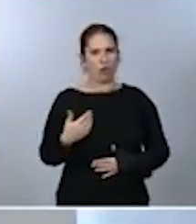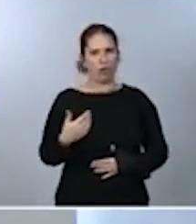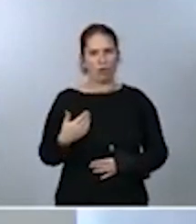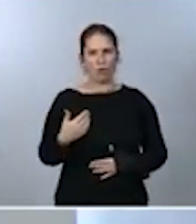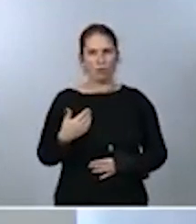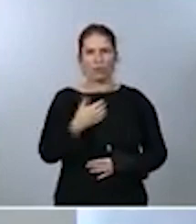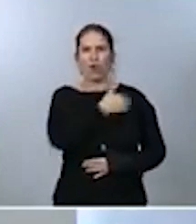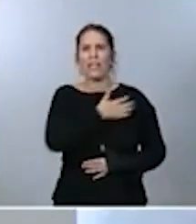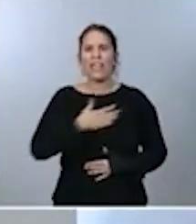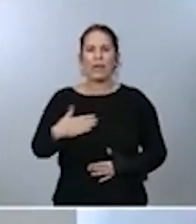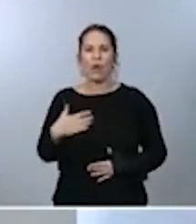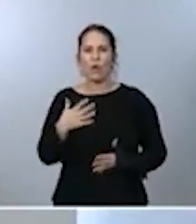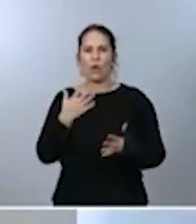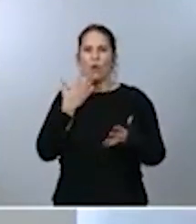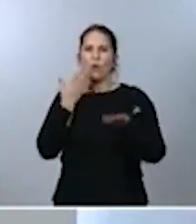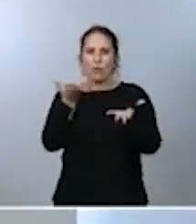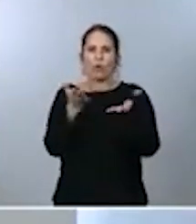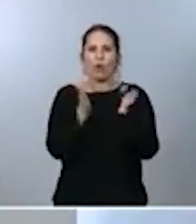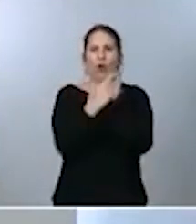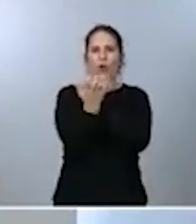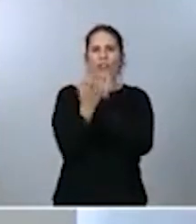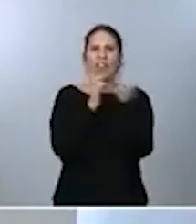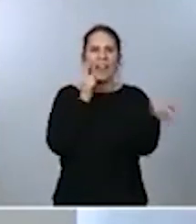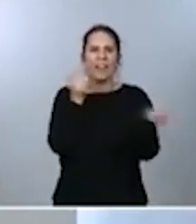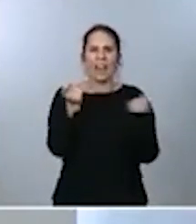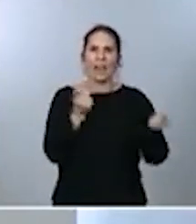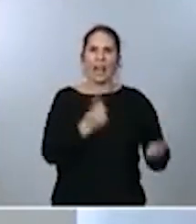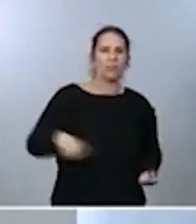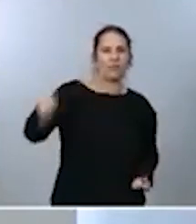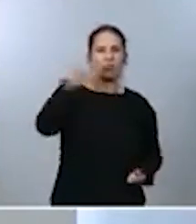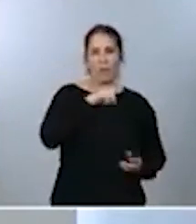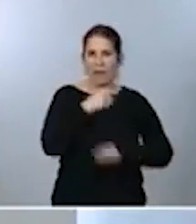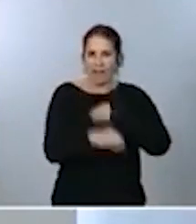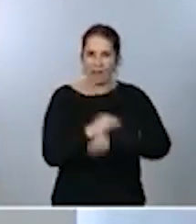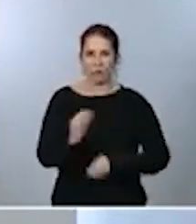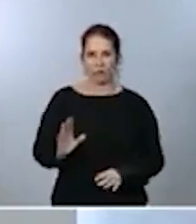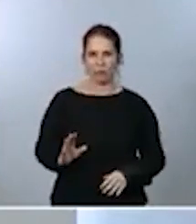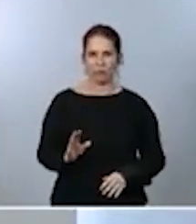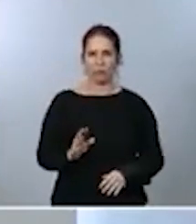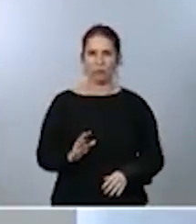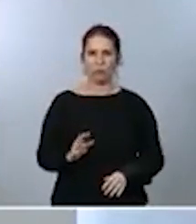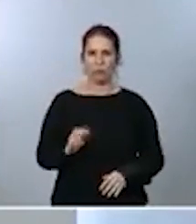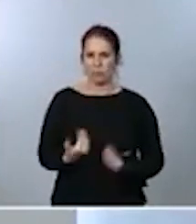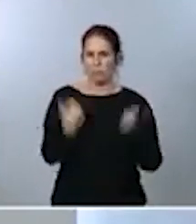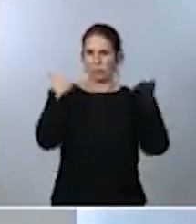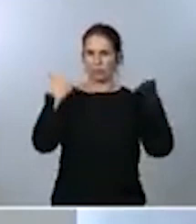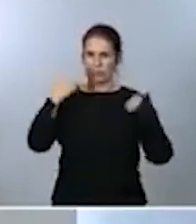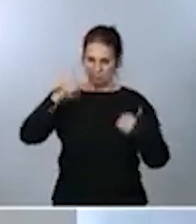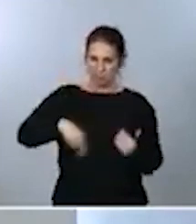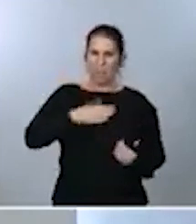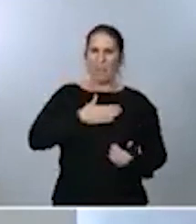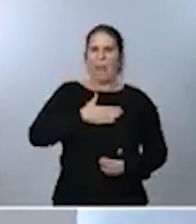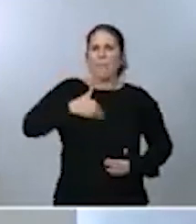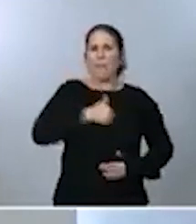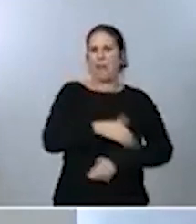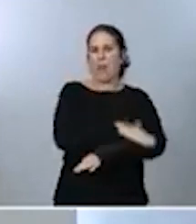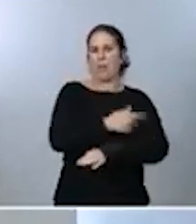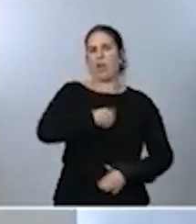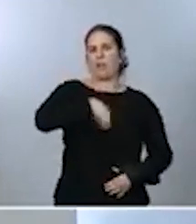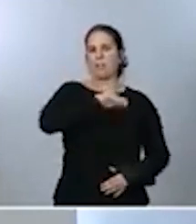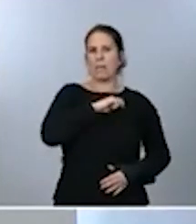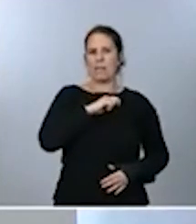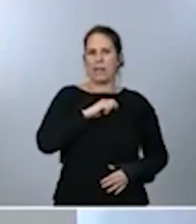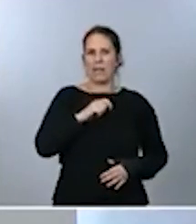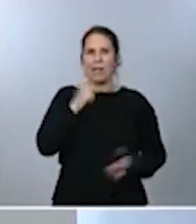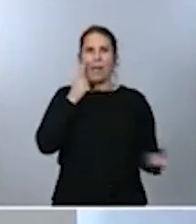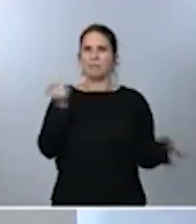a todas. ¿Qué es lo que estamos haciendo? Un ejercicio que nos compete como gobierno de España de coordinación de todas las comunidades autónomas. Y todo